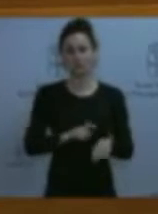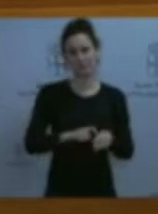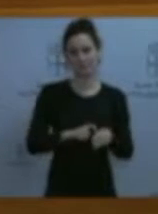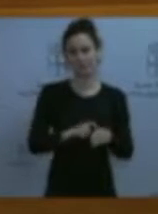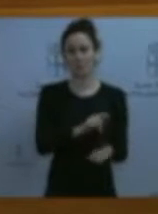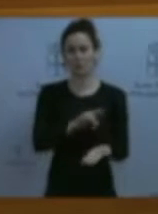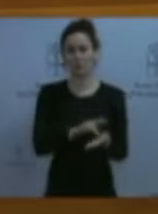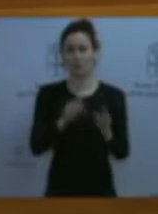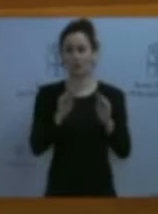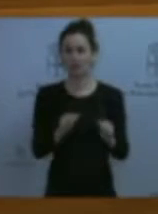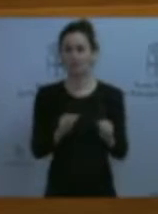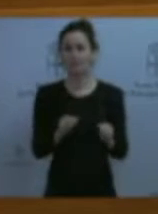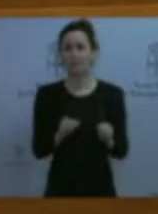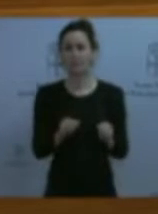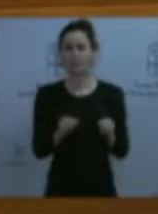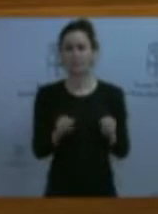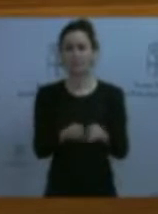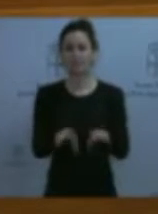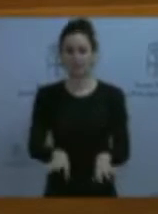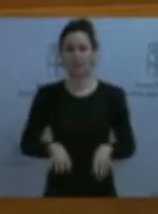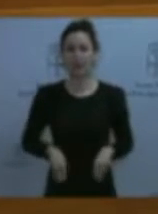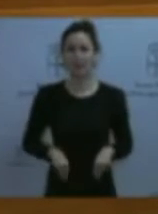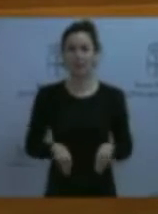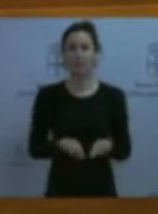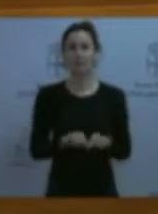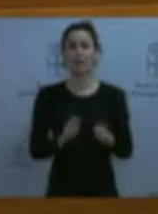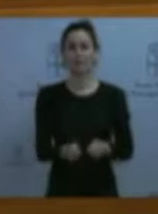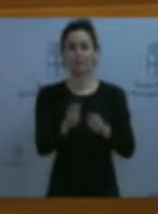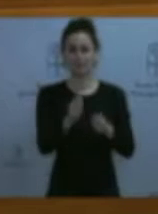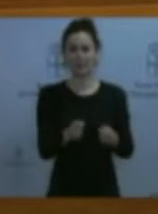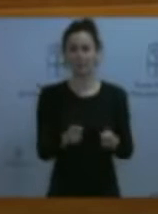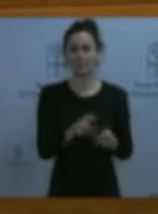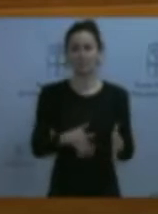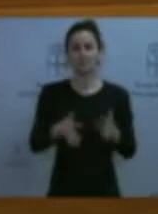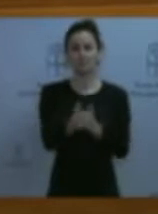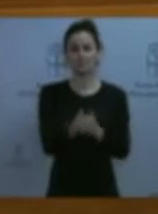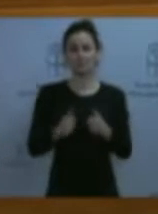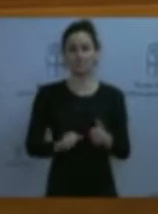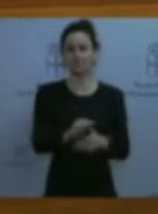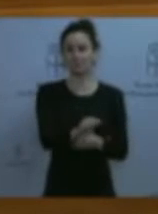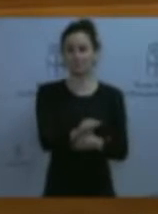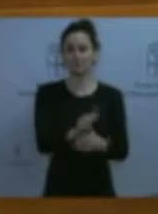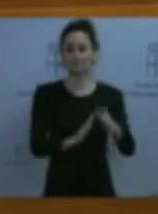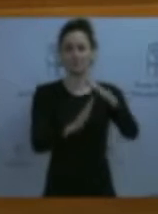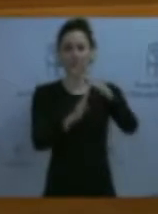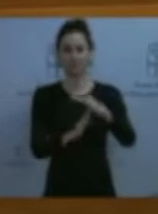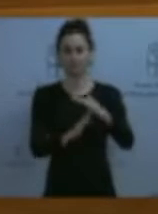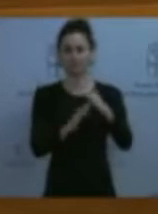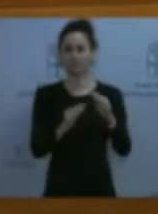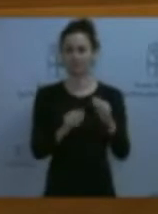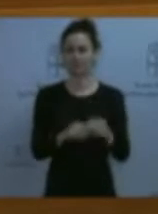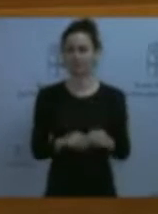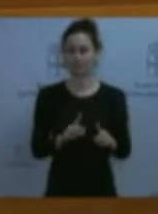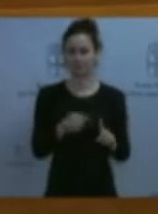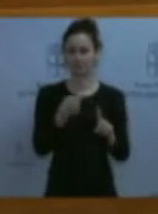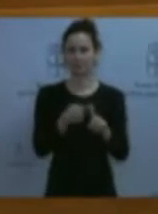a totales admisibles de capturas, prioritarias en la financiación de las paradas biológicas y en la creación de